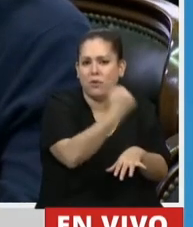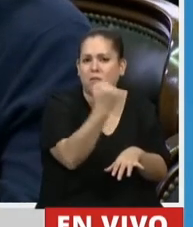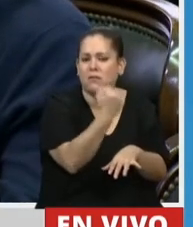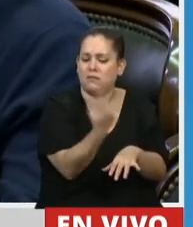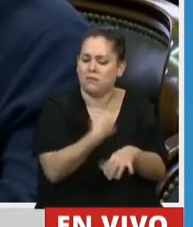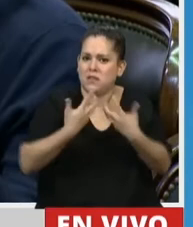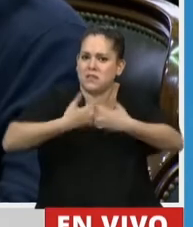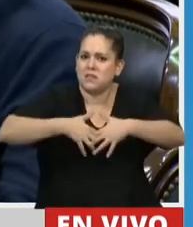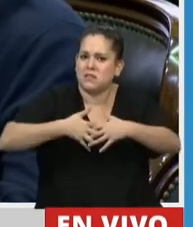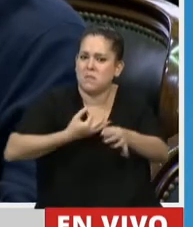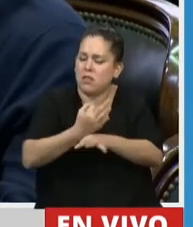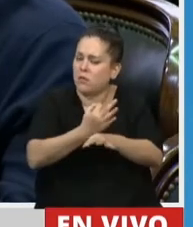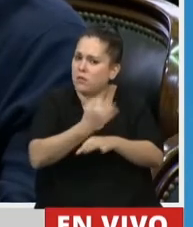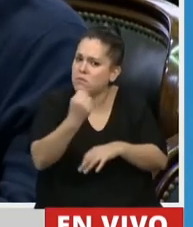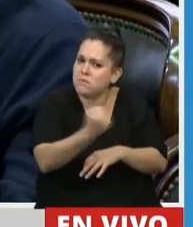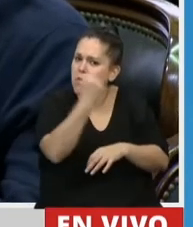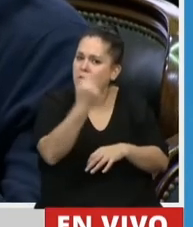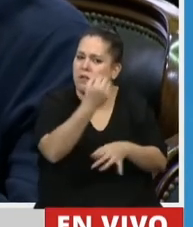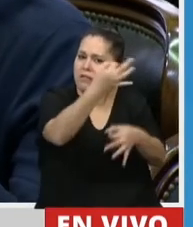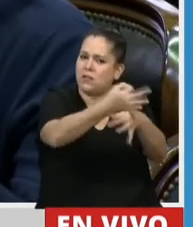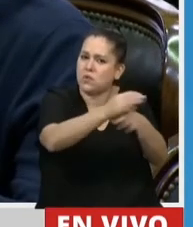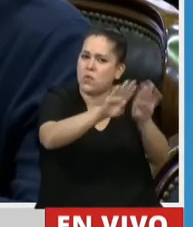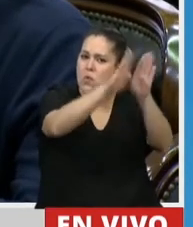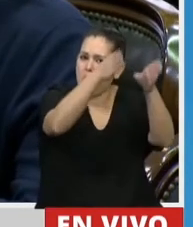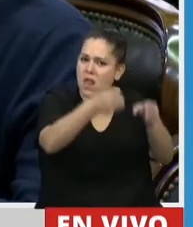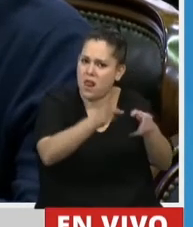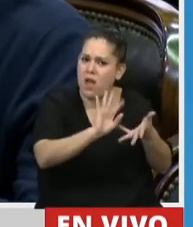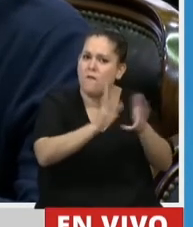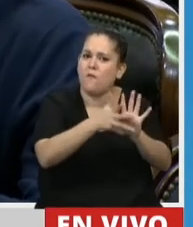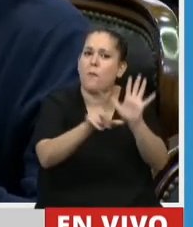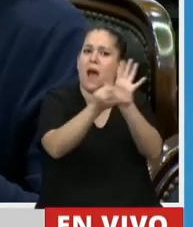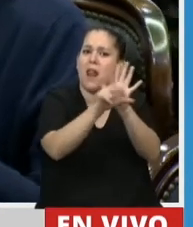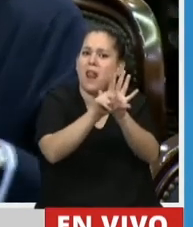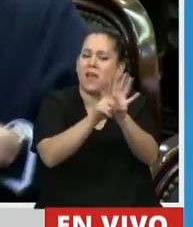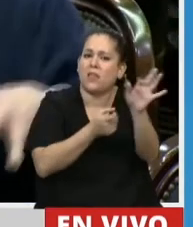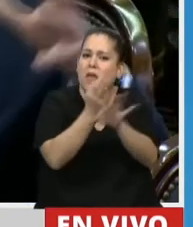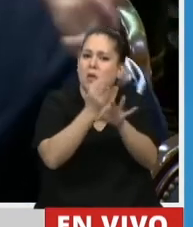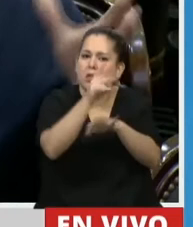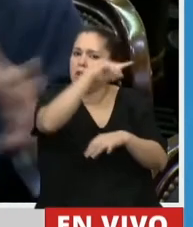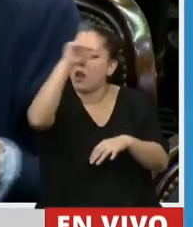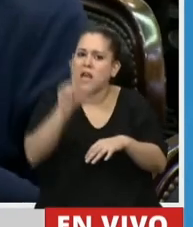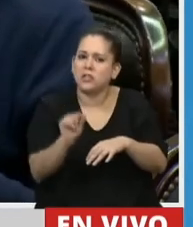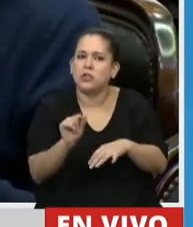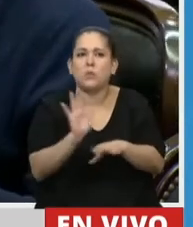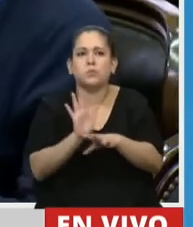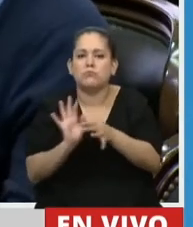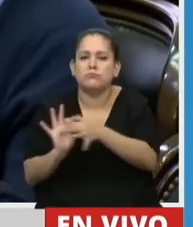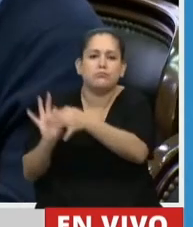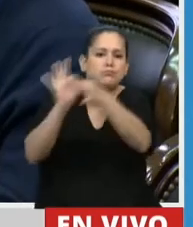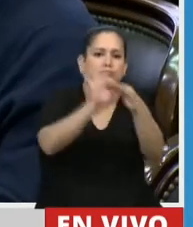y también en cómo fue pensada la Ley de Educación Nacional como toda una unidad.